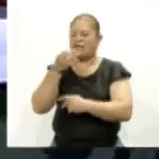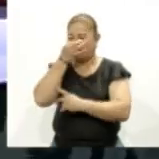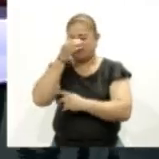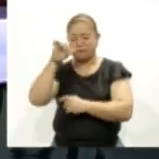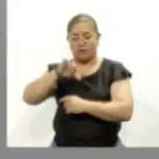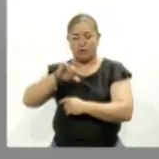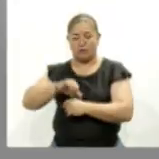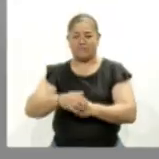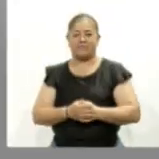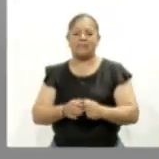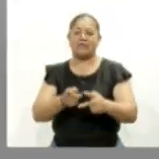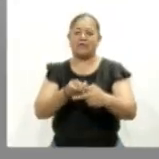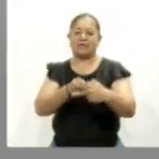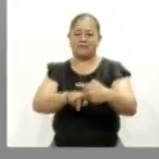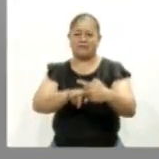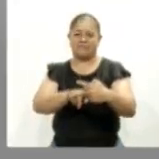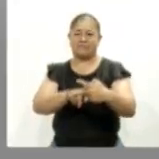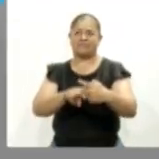Comenzamos.